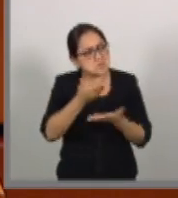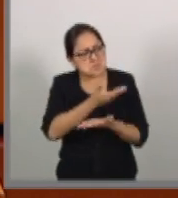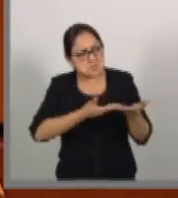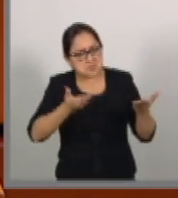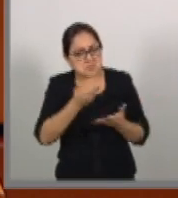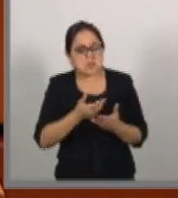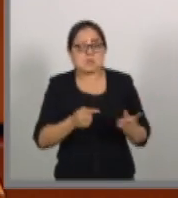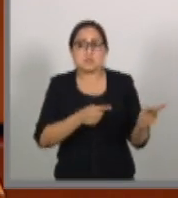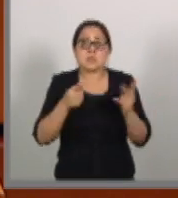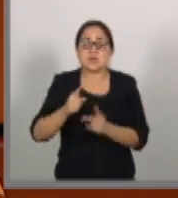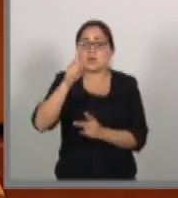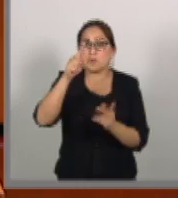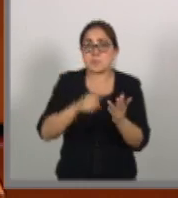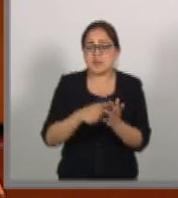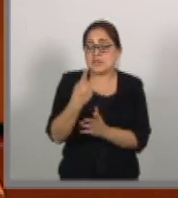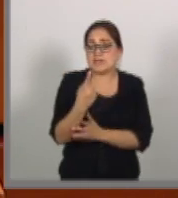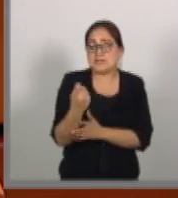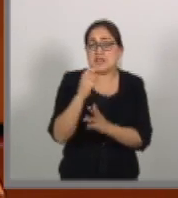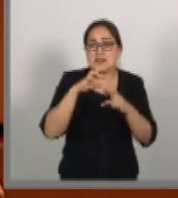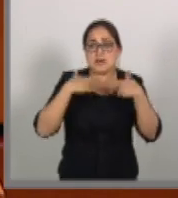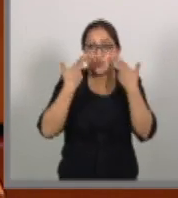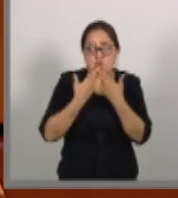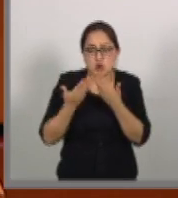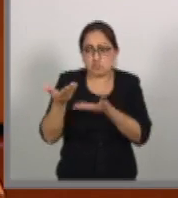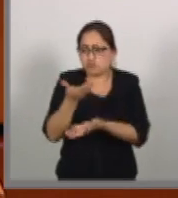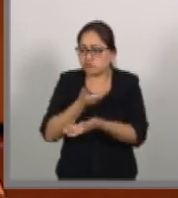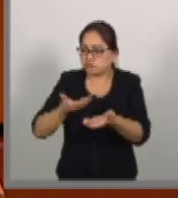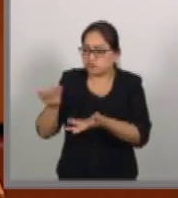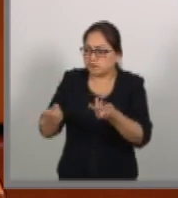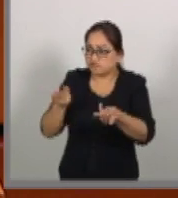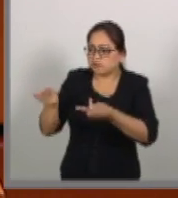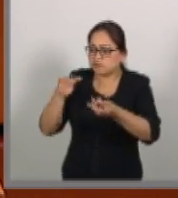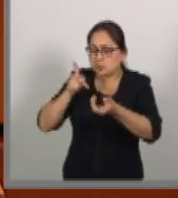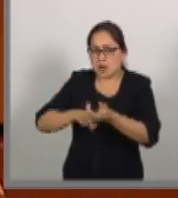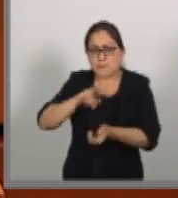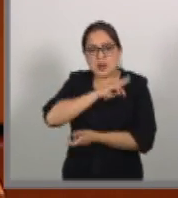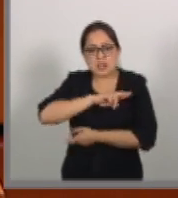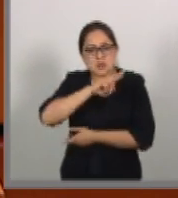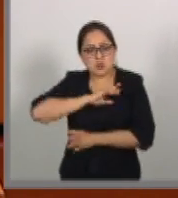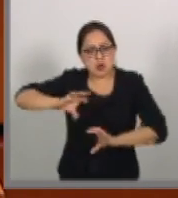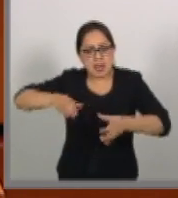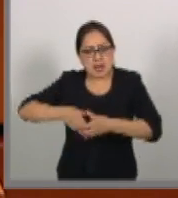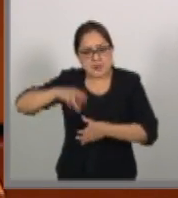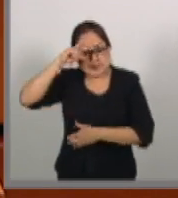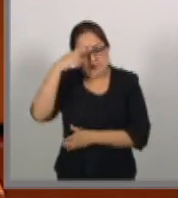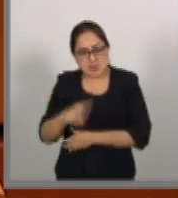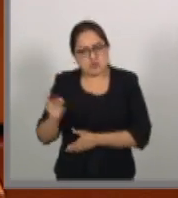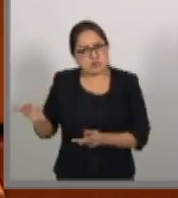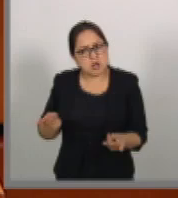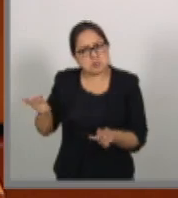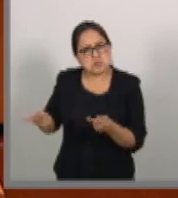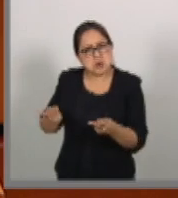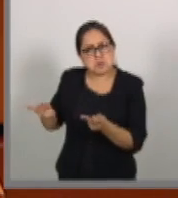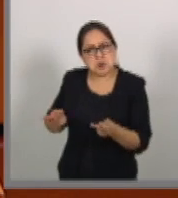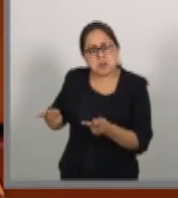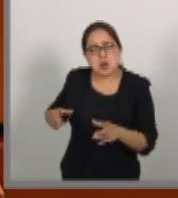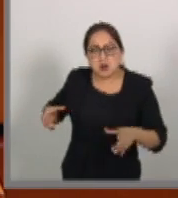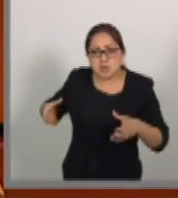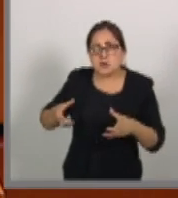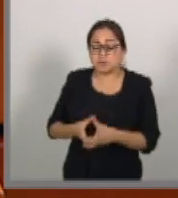1.100 reuniones de consulta con el sector privado mexicano en el cuarto de junto,